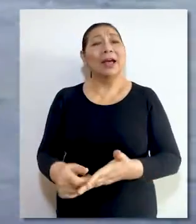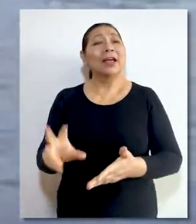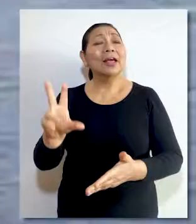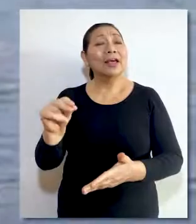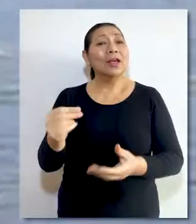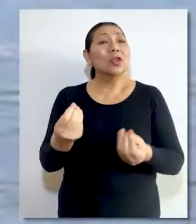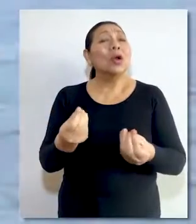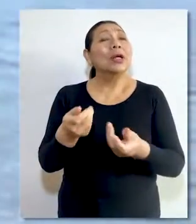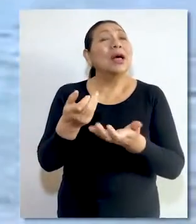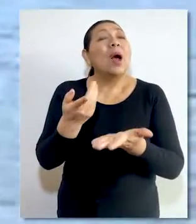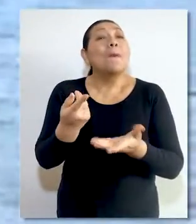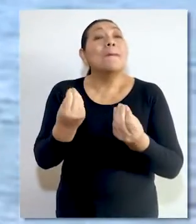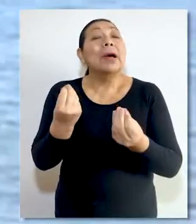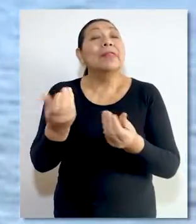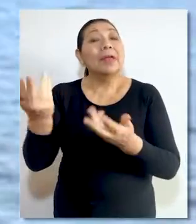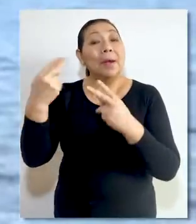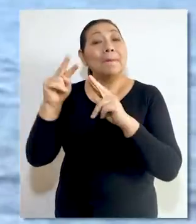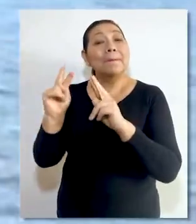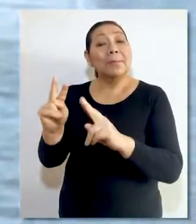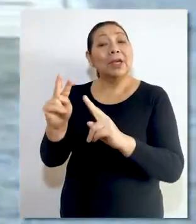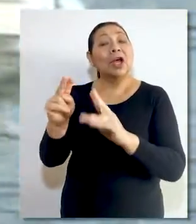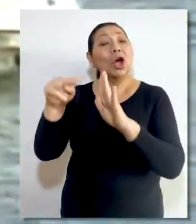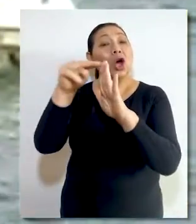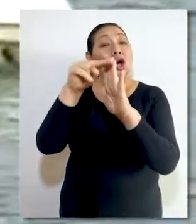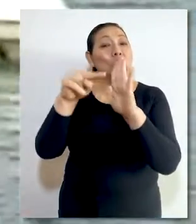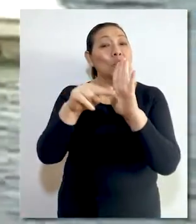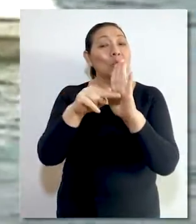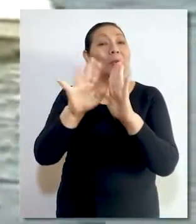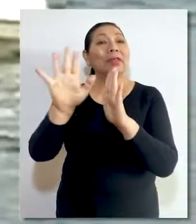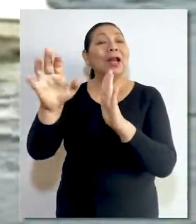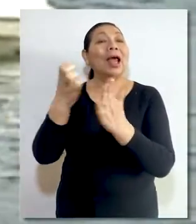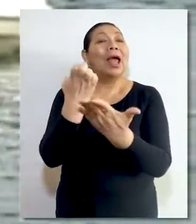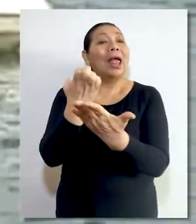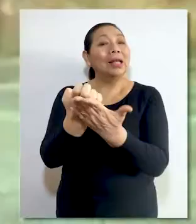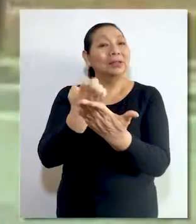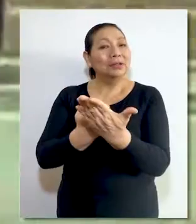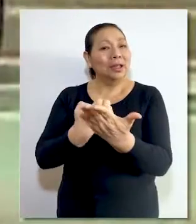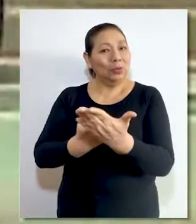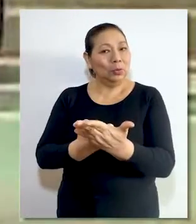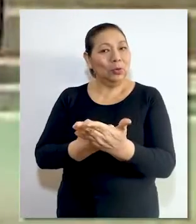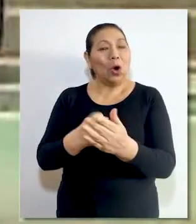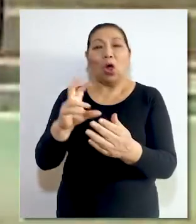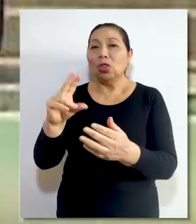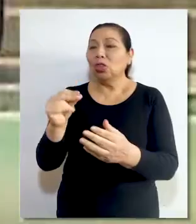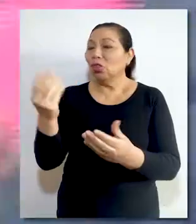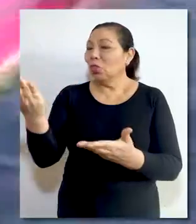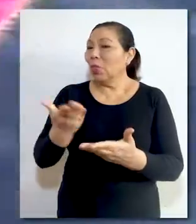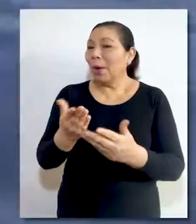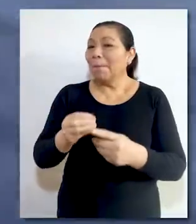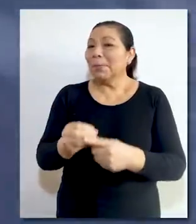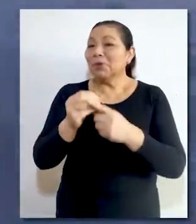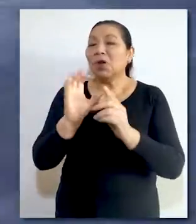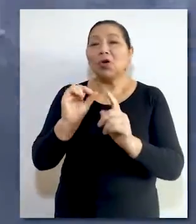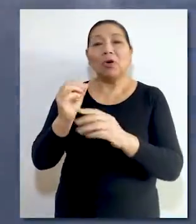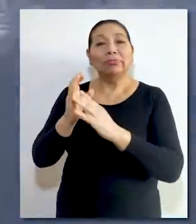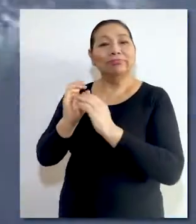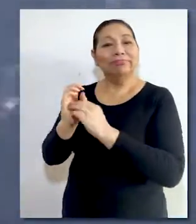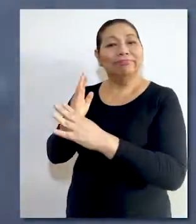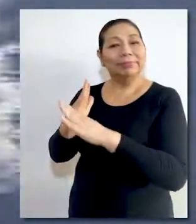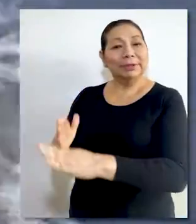debido a que tal decisión estaba contemplada en las normas estatutarias, por lo que no contravienen el principio de no